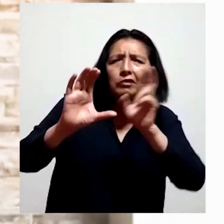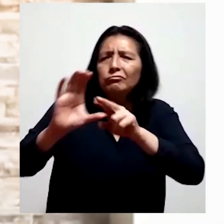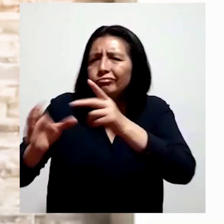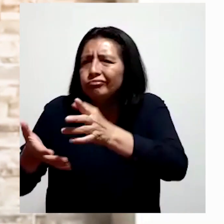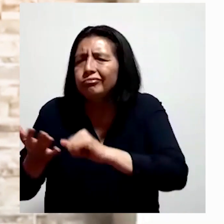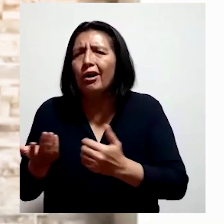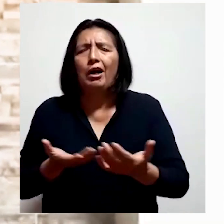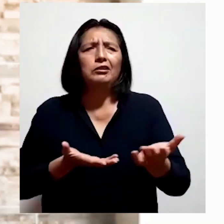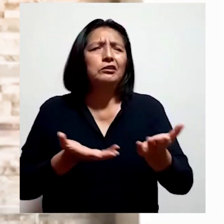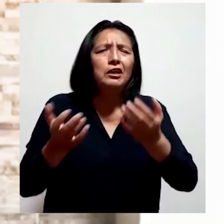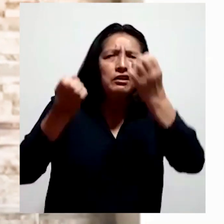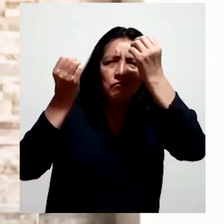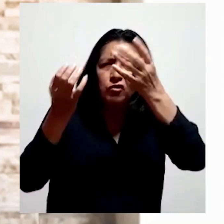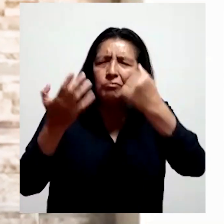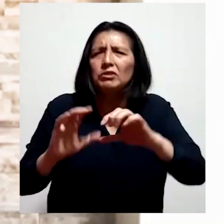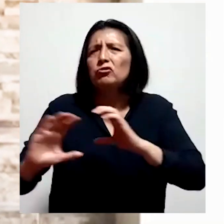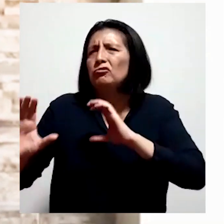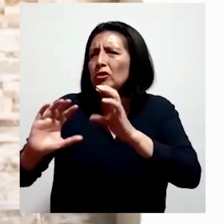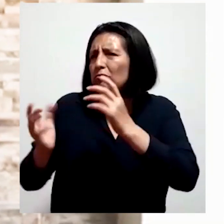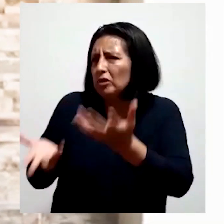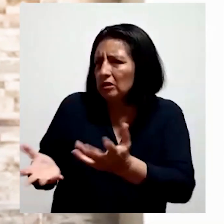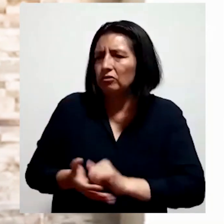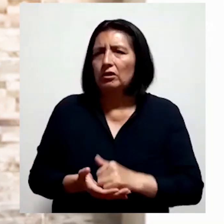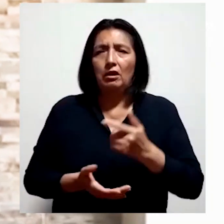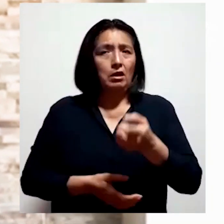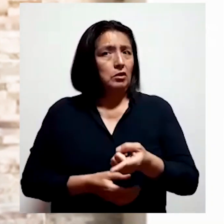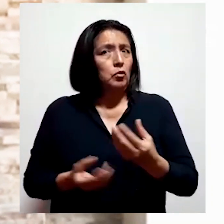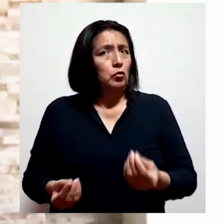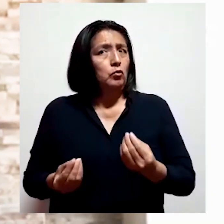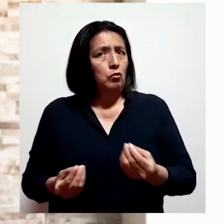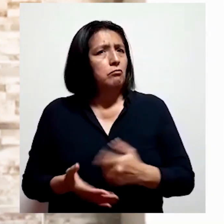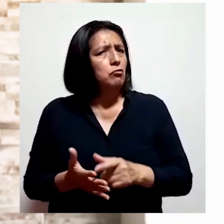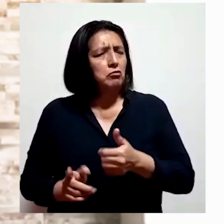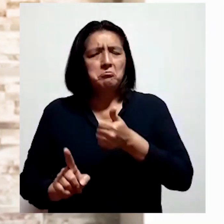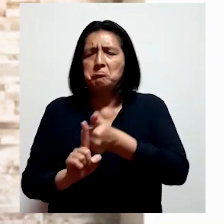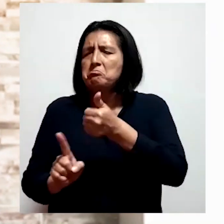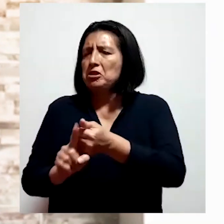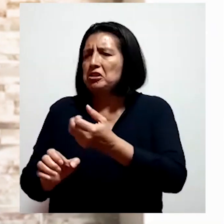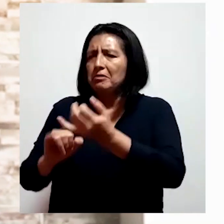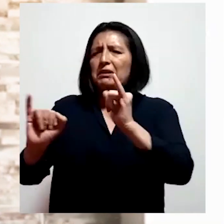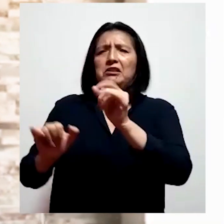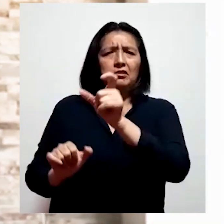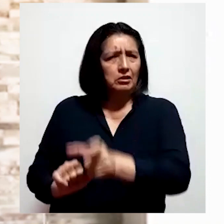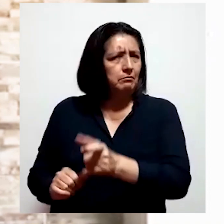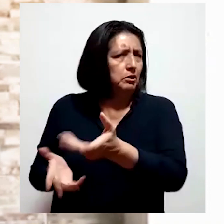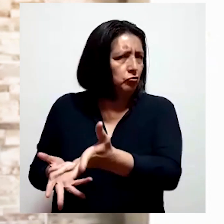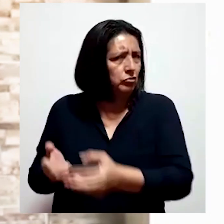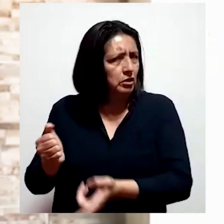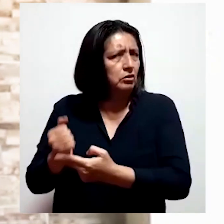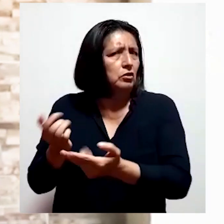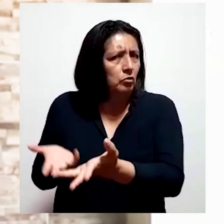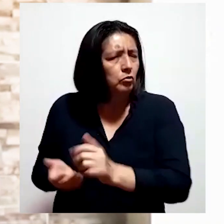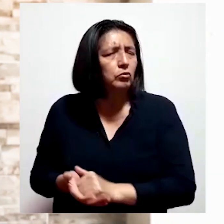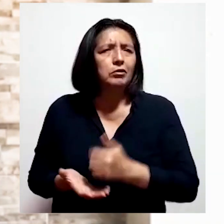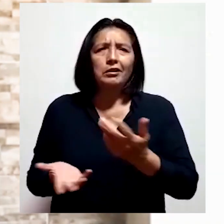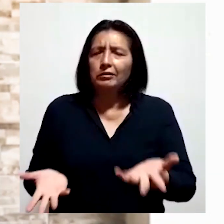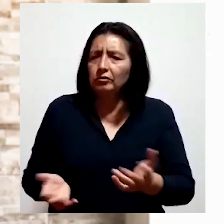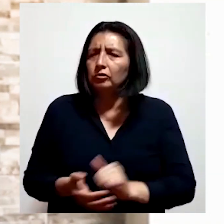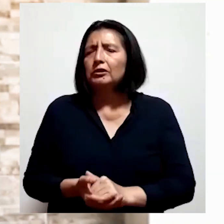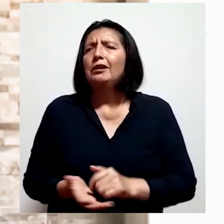transporte, a los servicios, a información y a comunicaciones, pero esto debe ser de la manera más autónoma y segura posible,